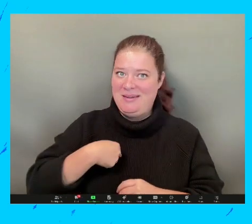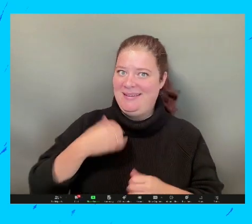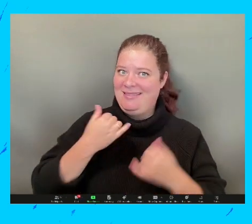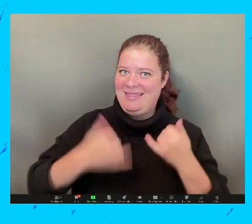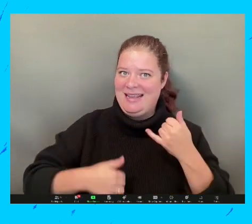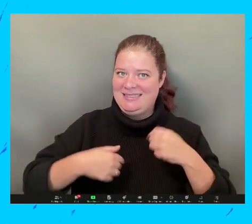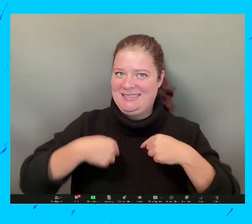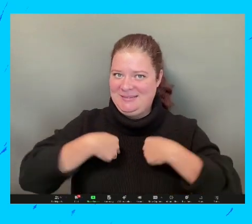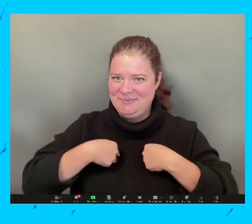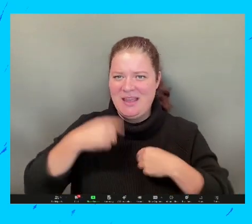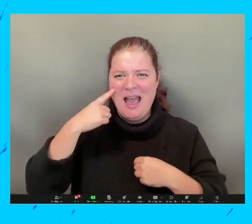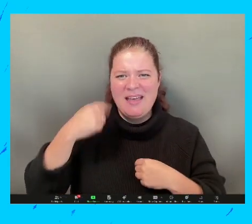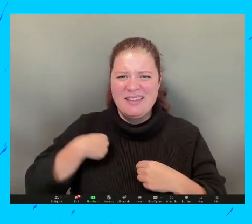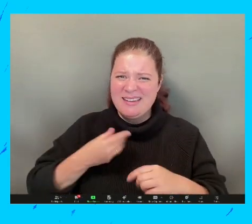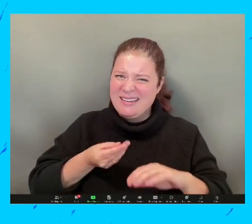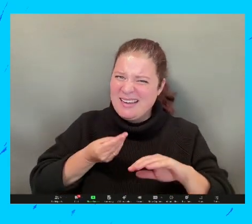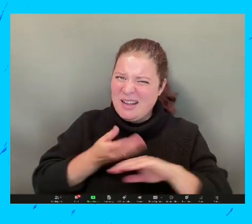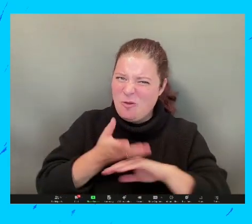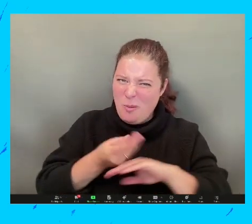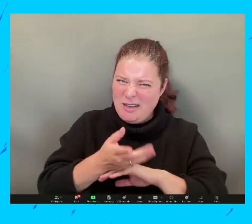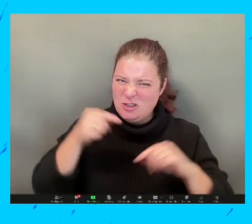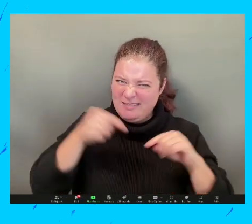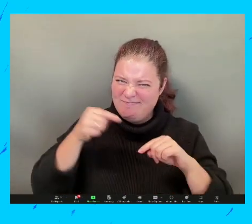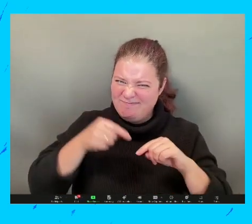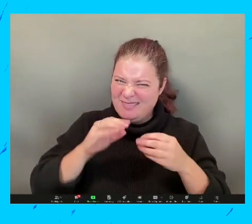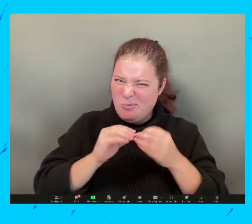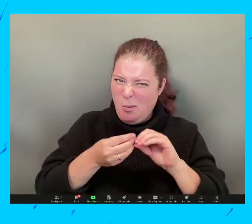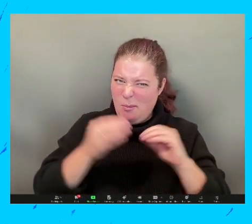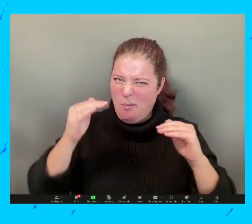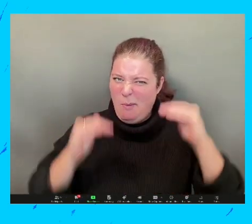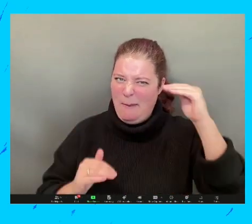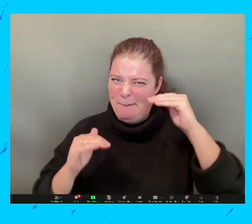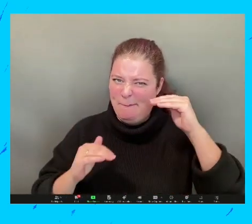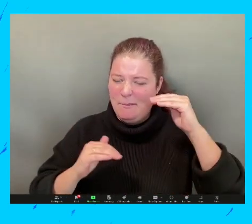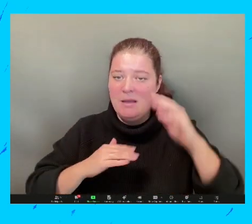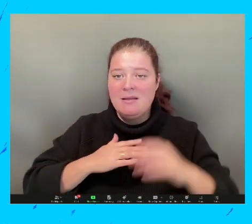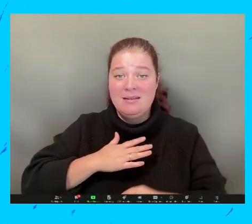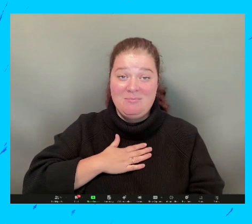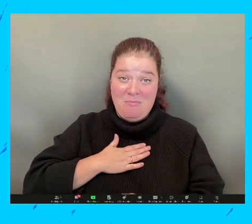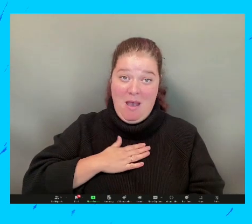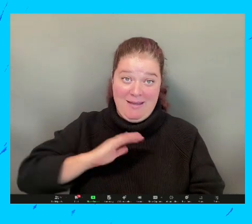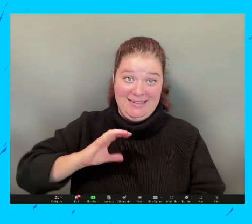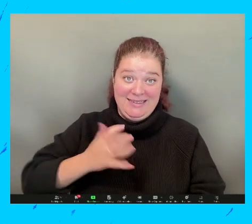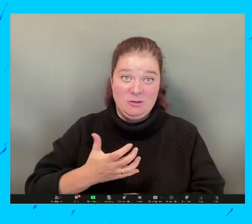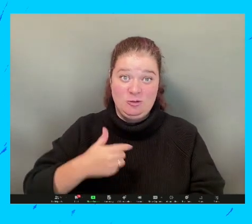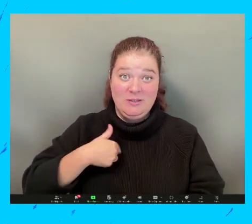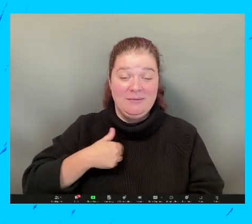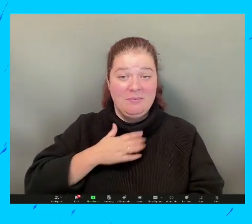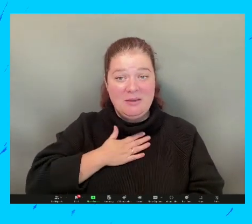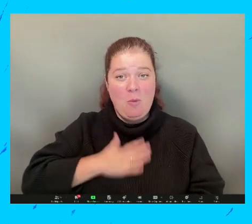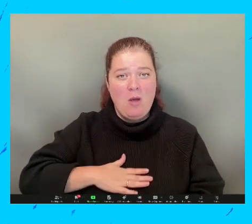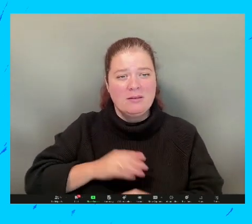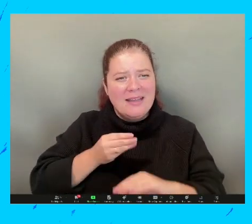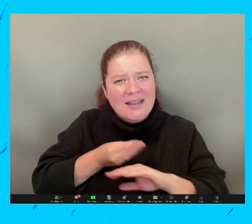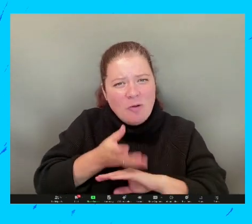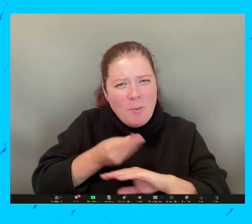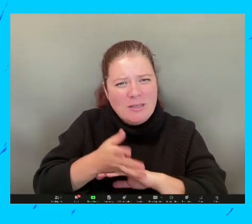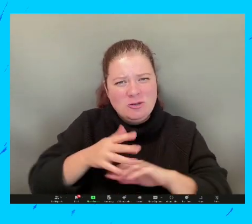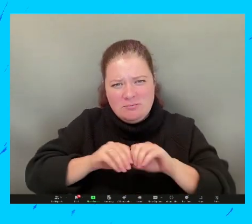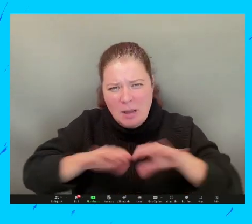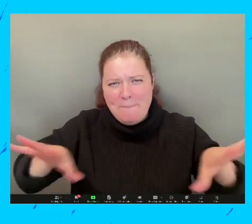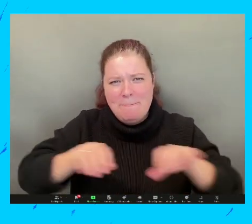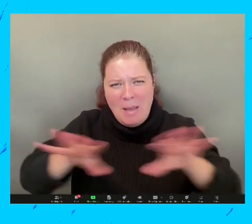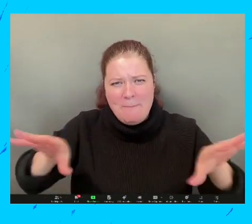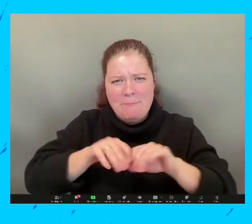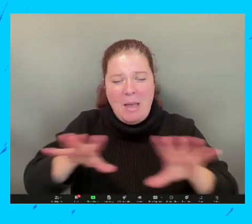de crecimiento. Muchas gracias. Bueno, yo creo que el problema que tenemos es la brecha de comunicación. Y algo